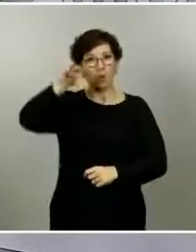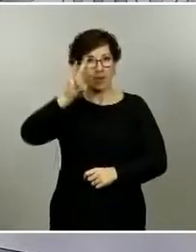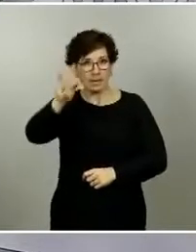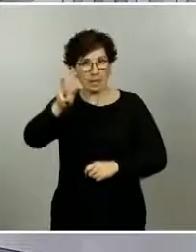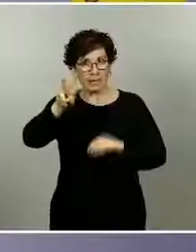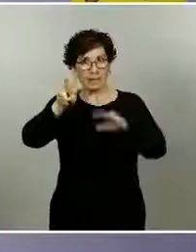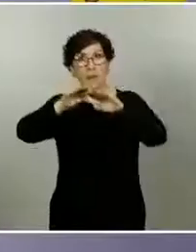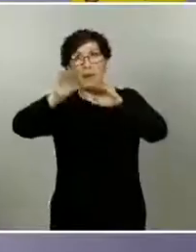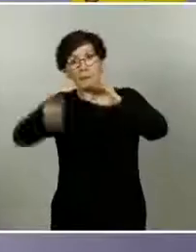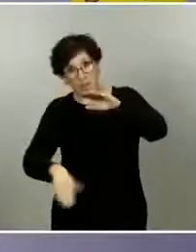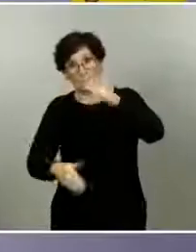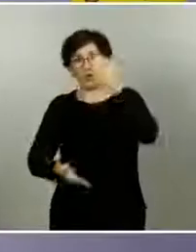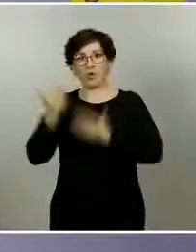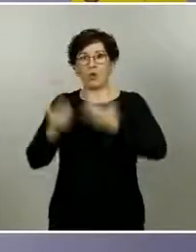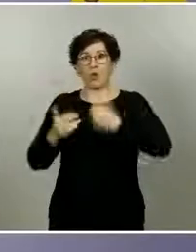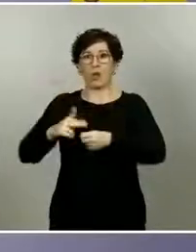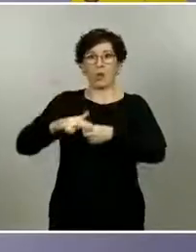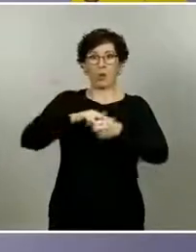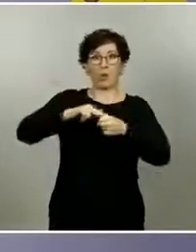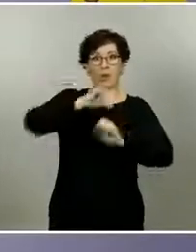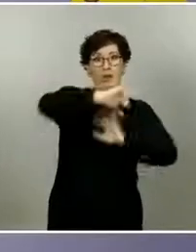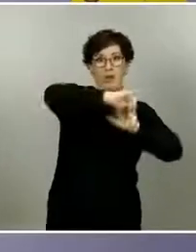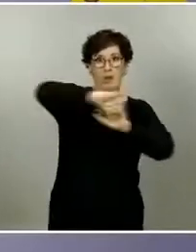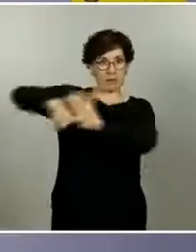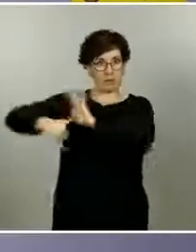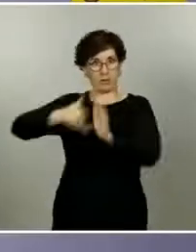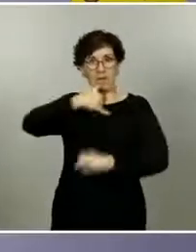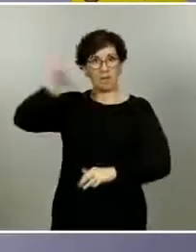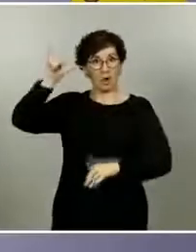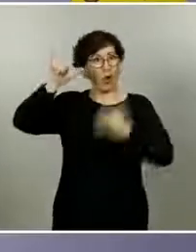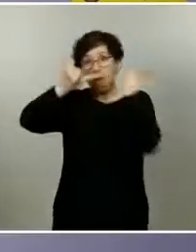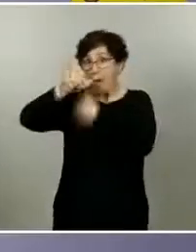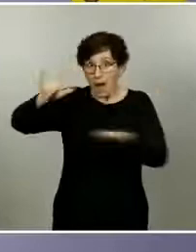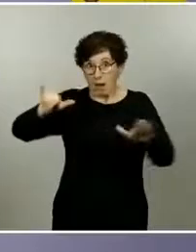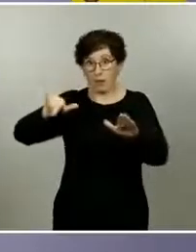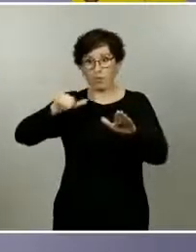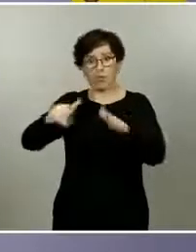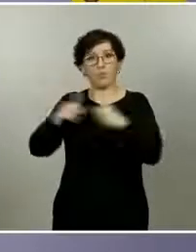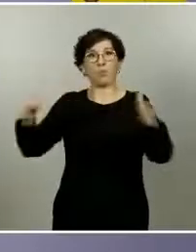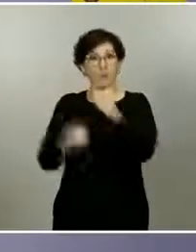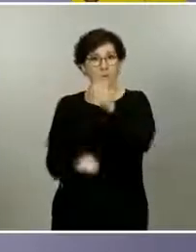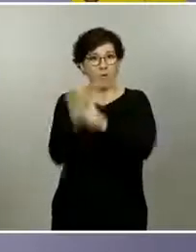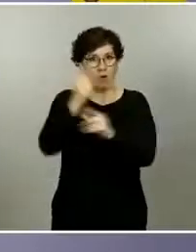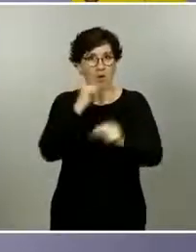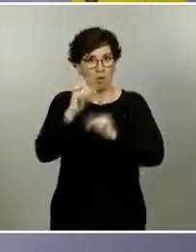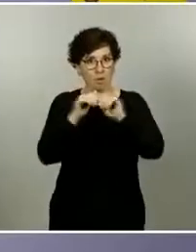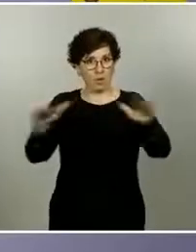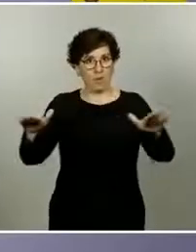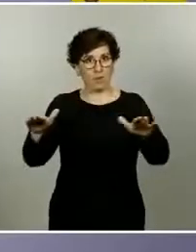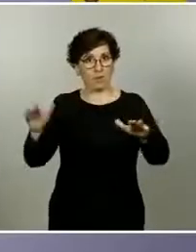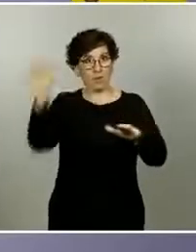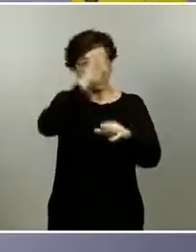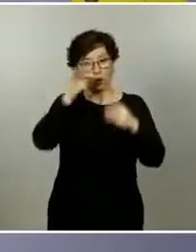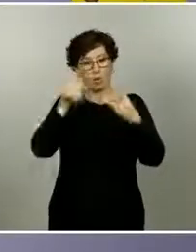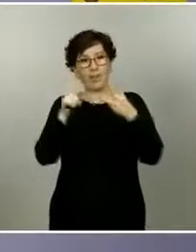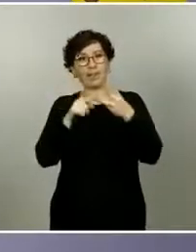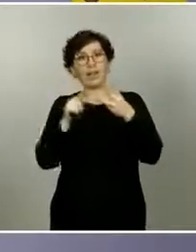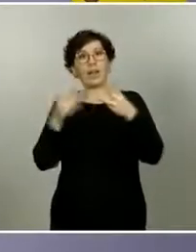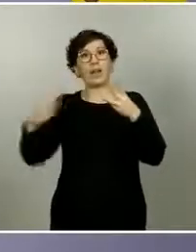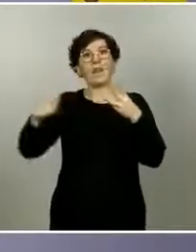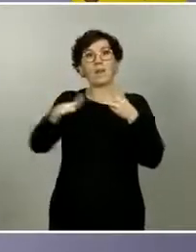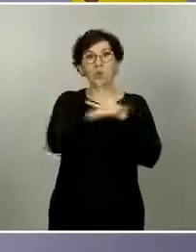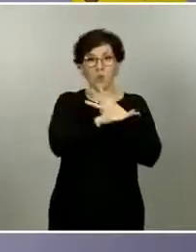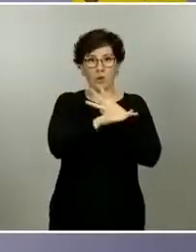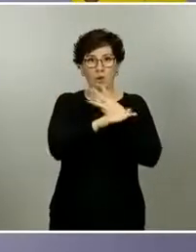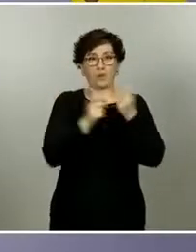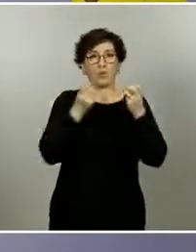% muy por debajo de todas las provincias que rodean a La Rioja pese a haber sido un foco inicial de la epidemia La Rioja ya era la tercera comunidad en